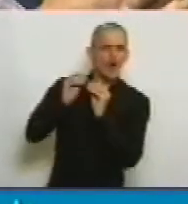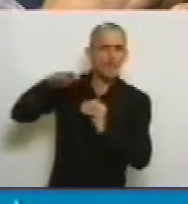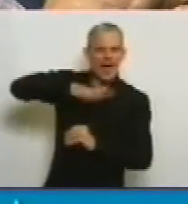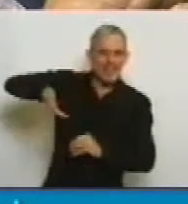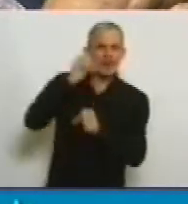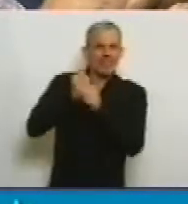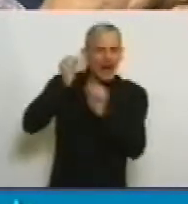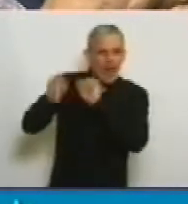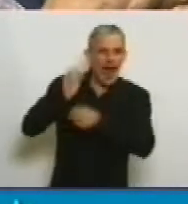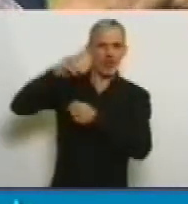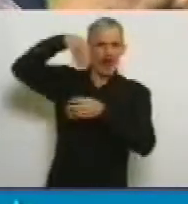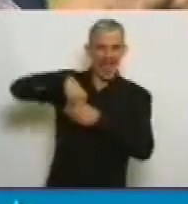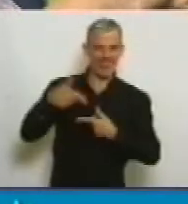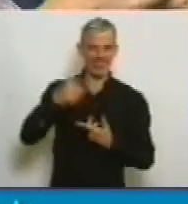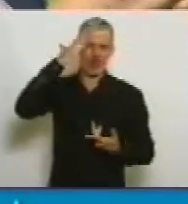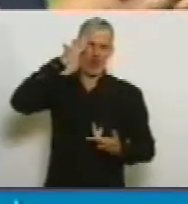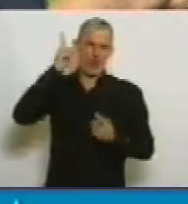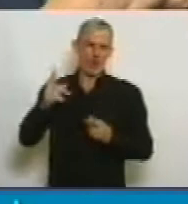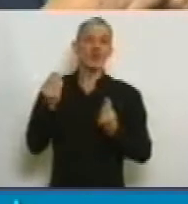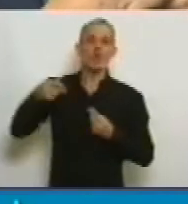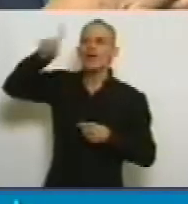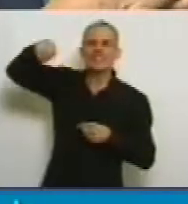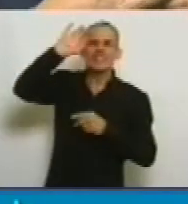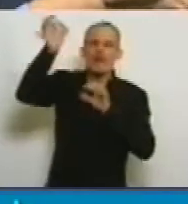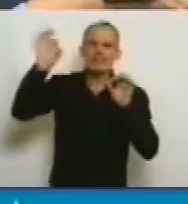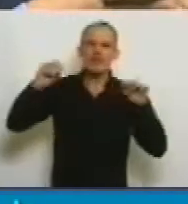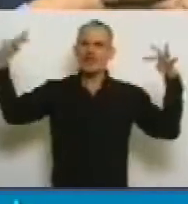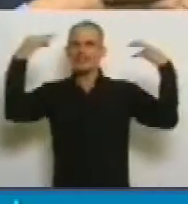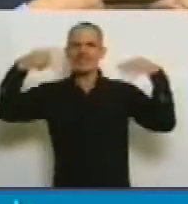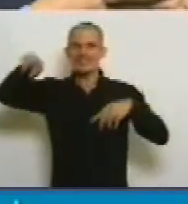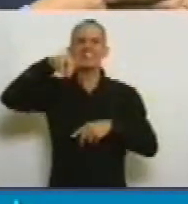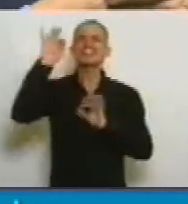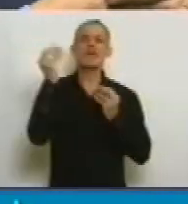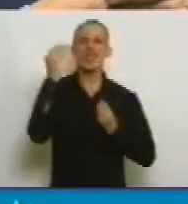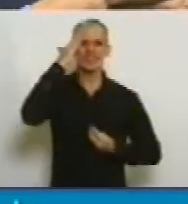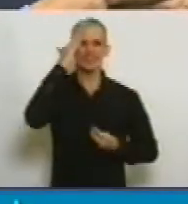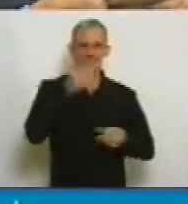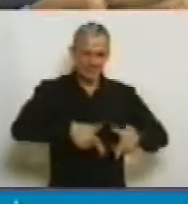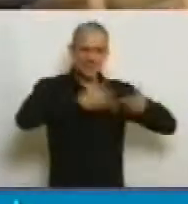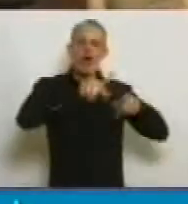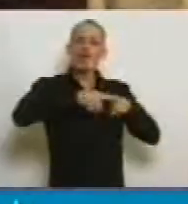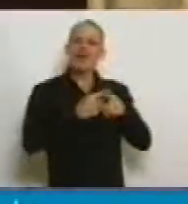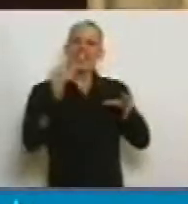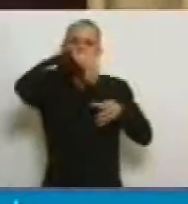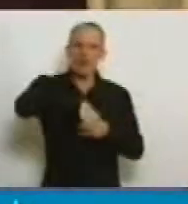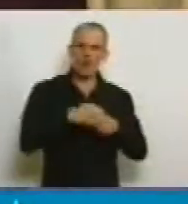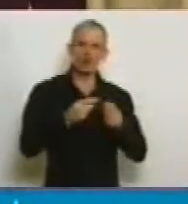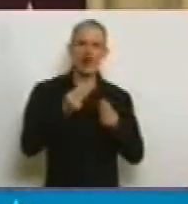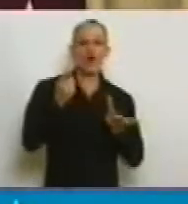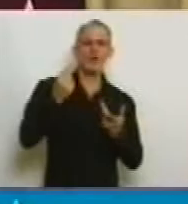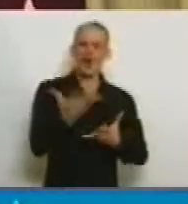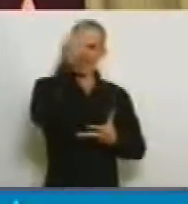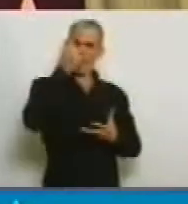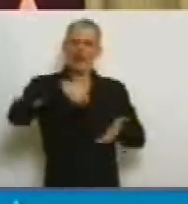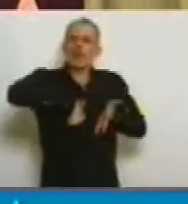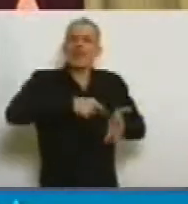trabajadores y trabajadores de la cultura porque ellos saben muy bien lo que significan estas políticas de inclusión, de recuperación de la